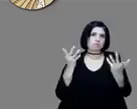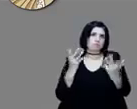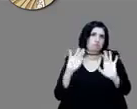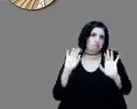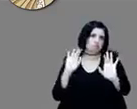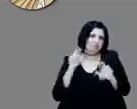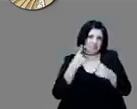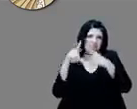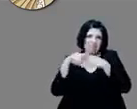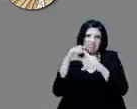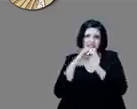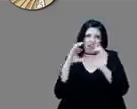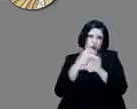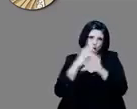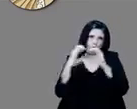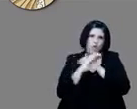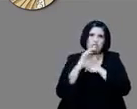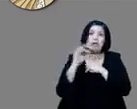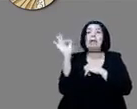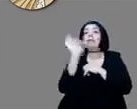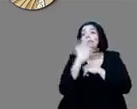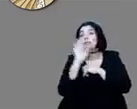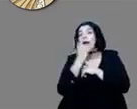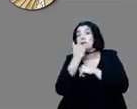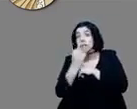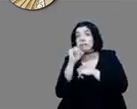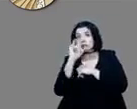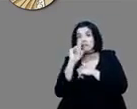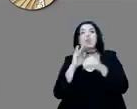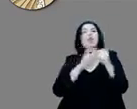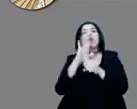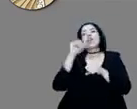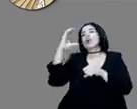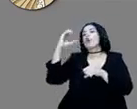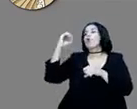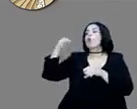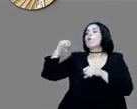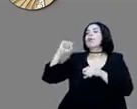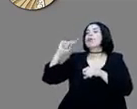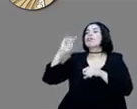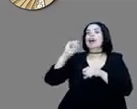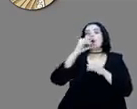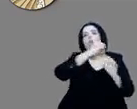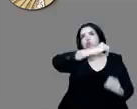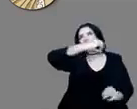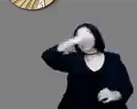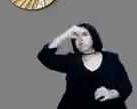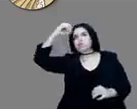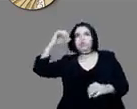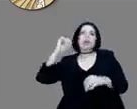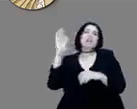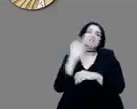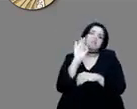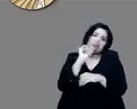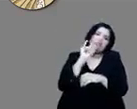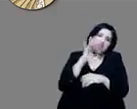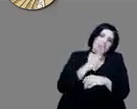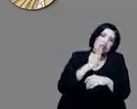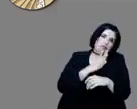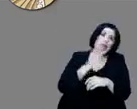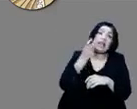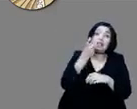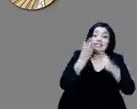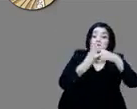una especie de cometa en el cielo, esta puede, tiene visos de realidad. De ahí nace la leyenda de la